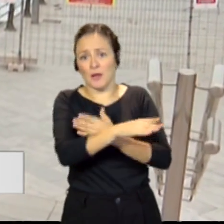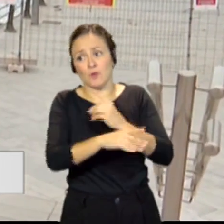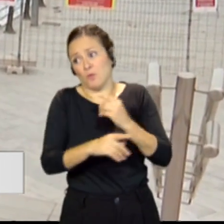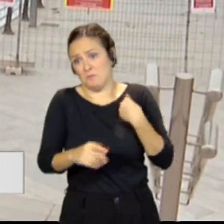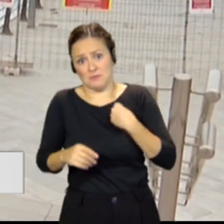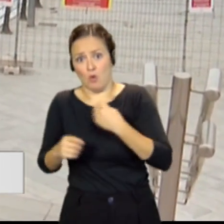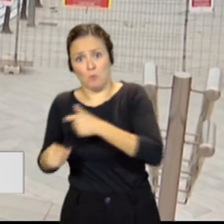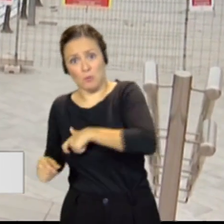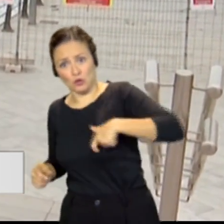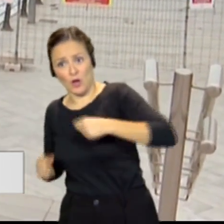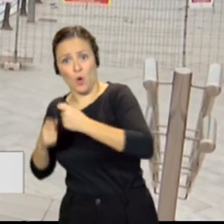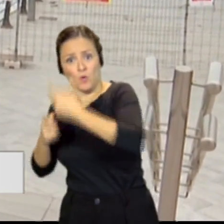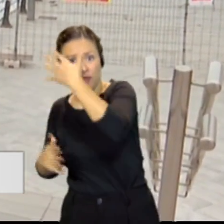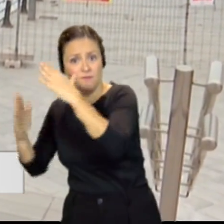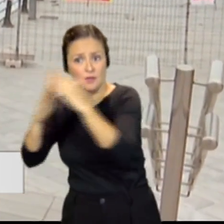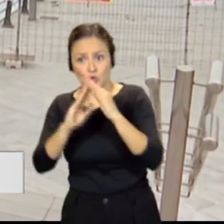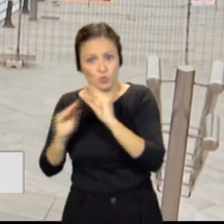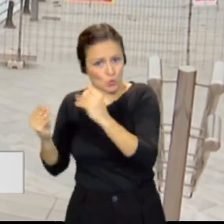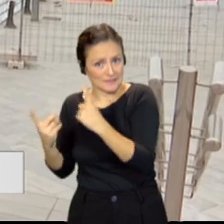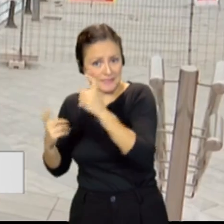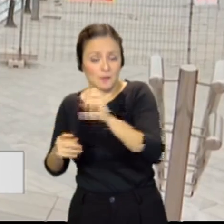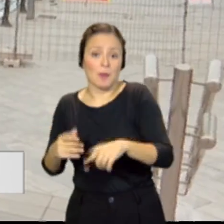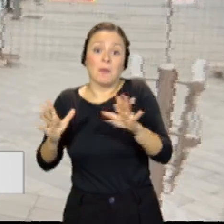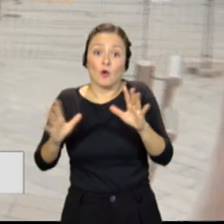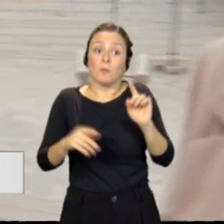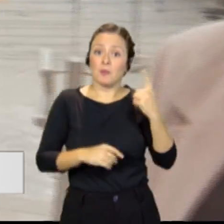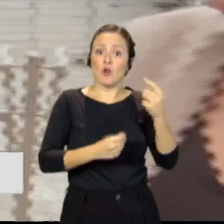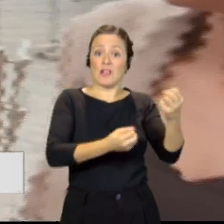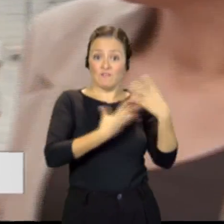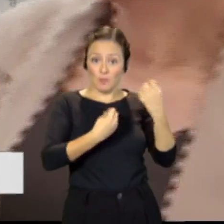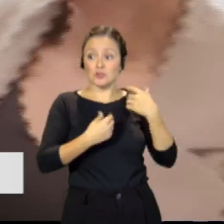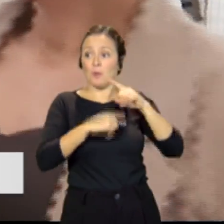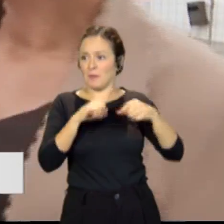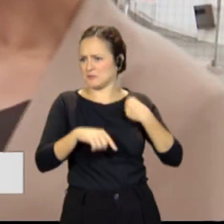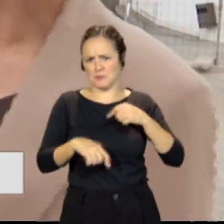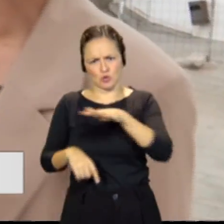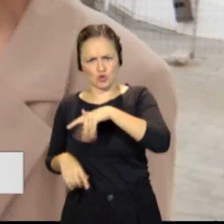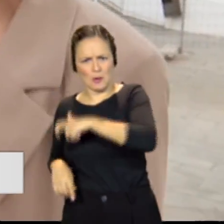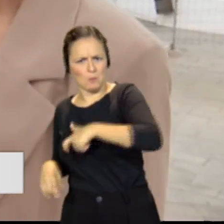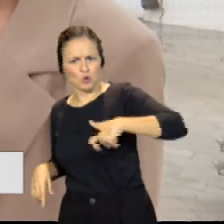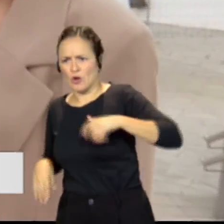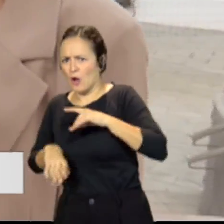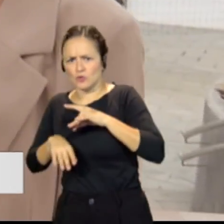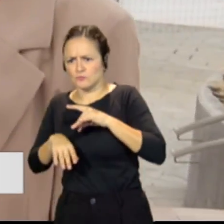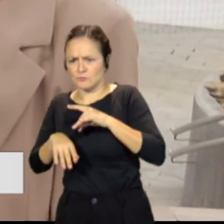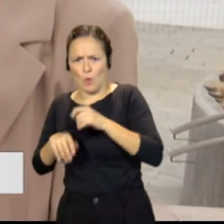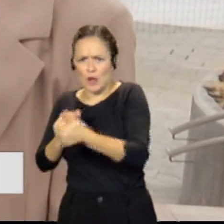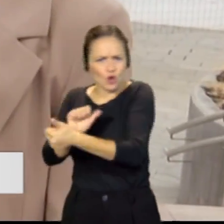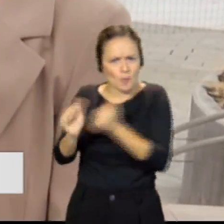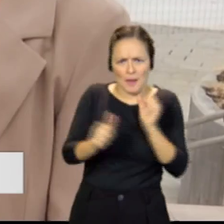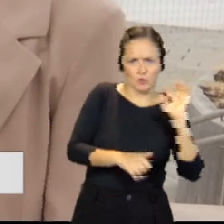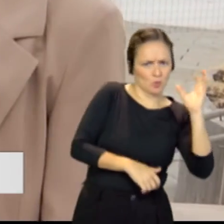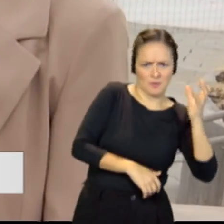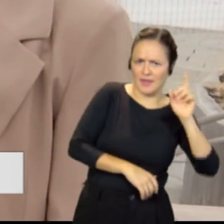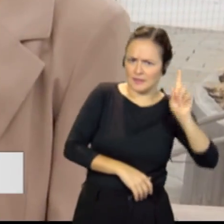Nado. Y bueno, pues con la información iremos con la misma hoja de ruta que nos hemos dado en Puerto Nado actuando allí, siendo